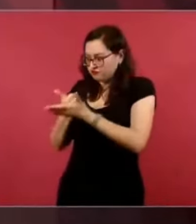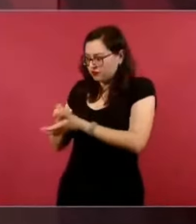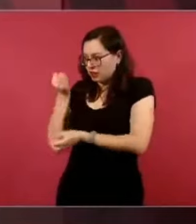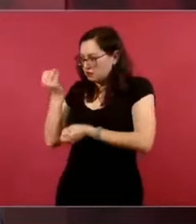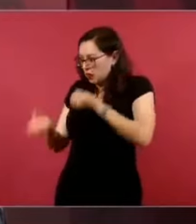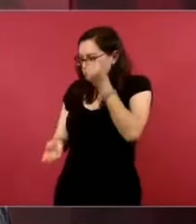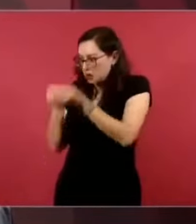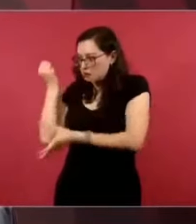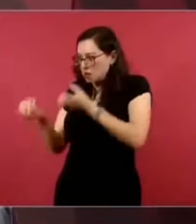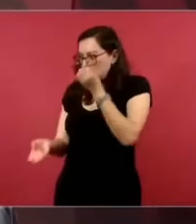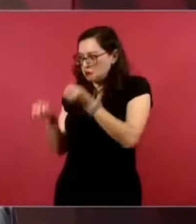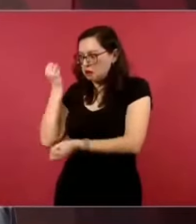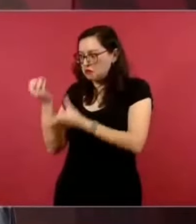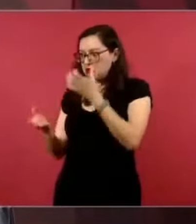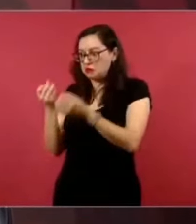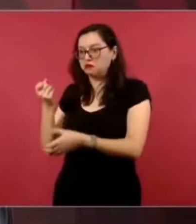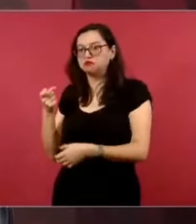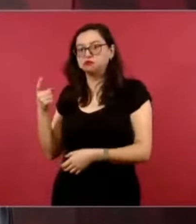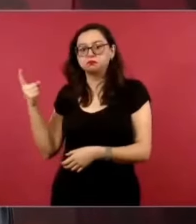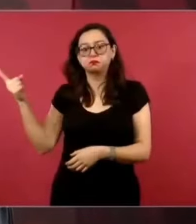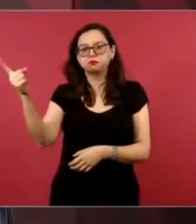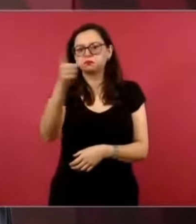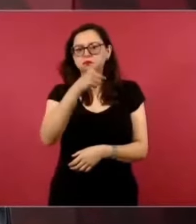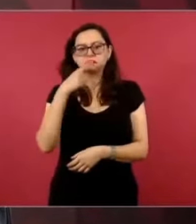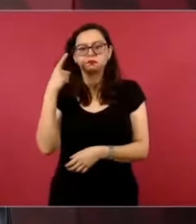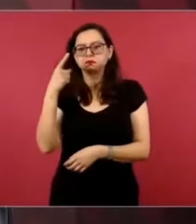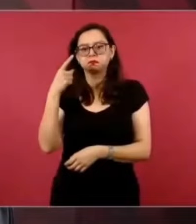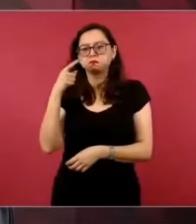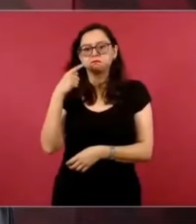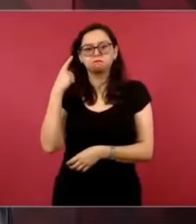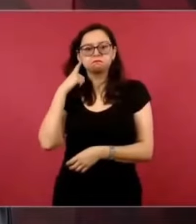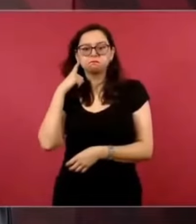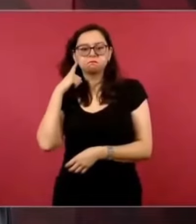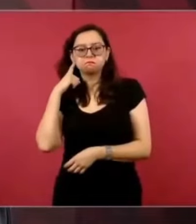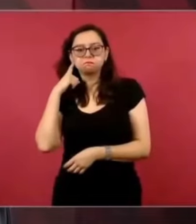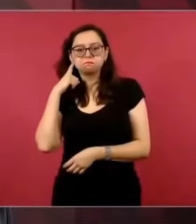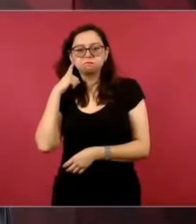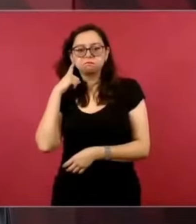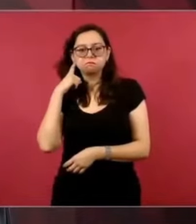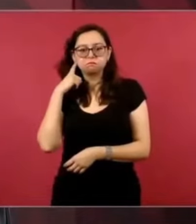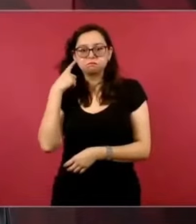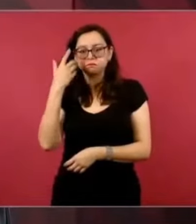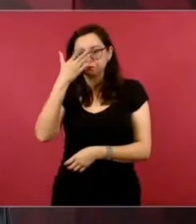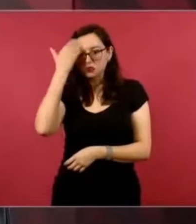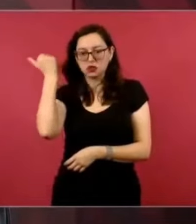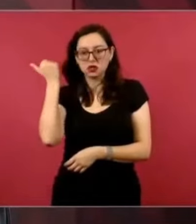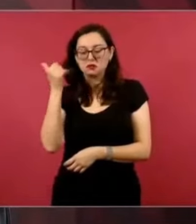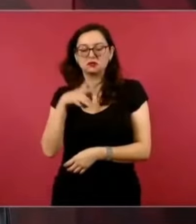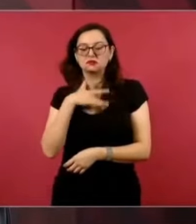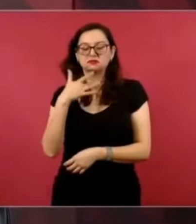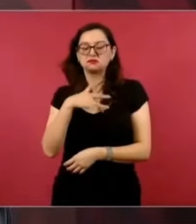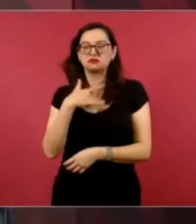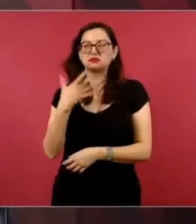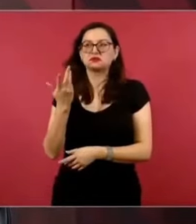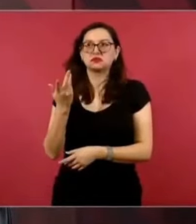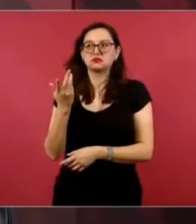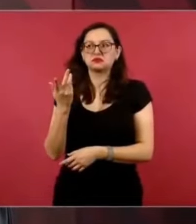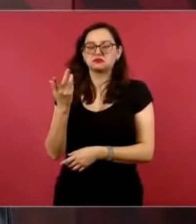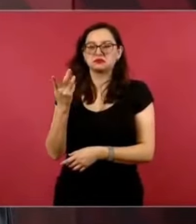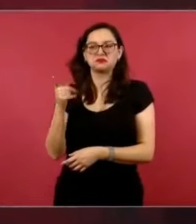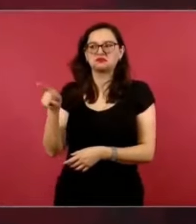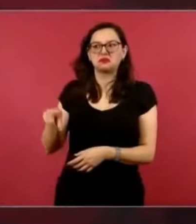se pensaba que iba haber una gran rebelión de la gente por la